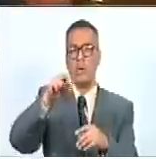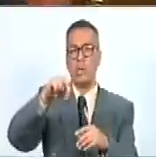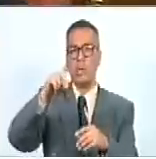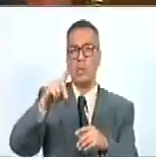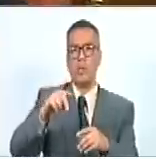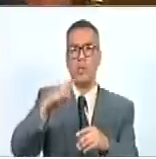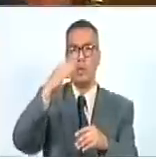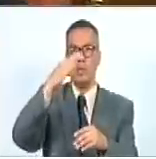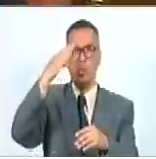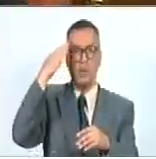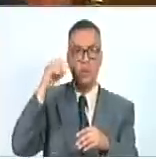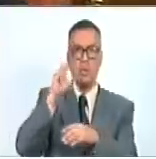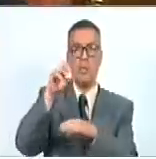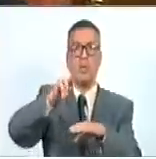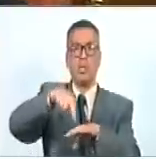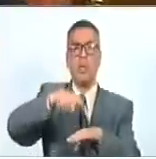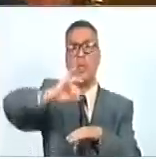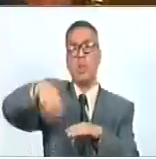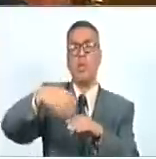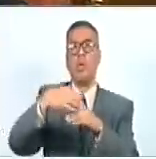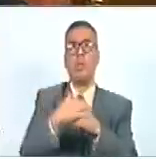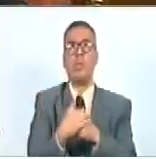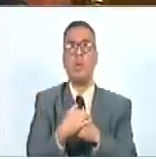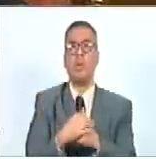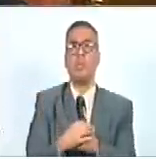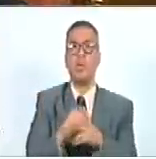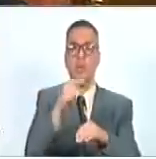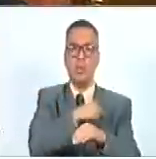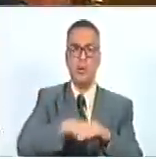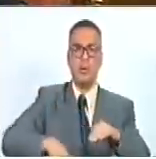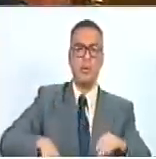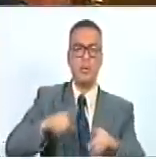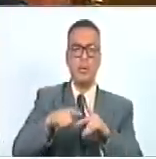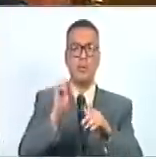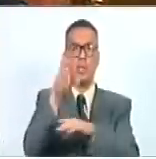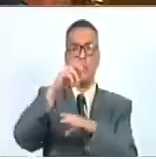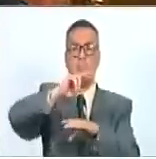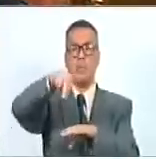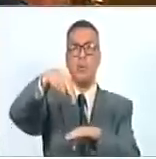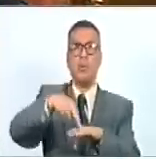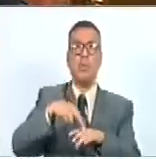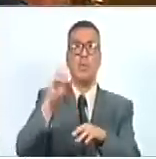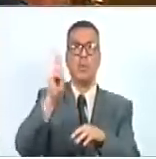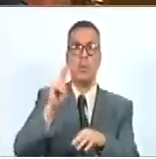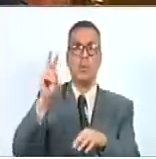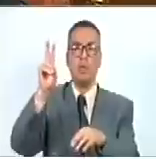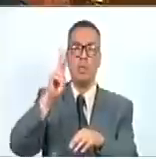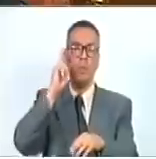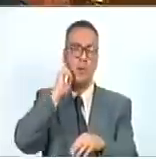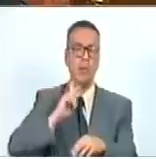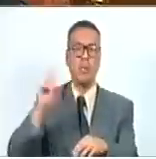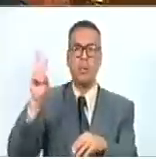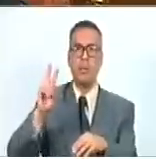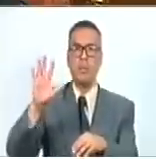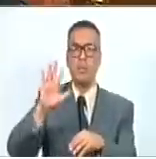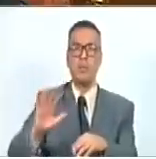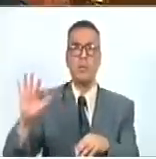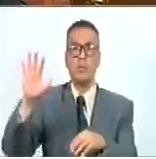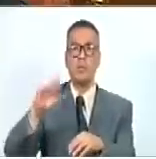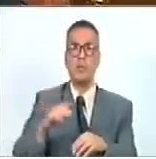Honorable asambleísta Jorge Rodríguez Gómez, presidente de la Asamblea Nacional de la República Bolivariana de Venezuela,